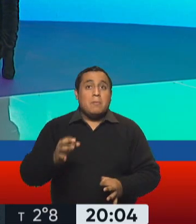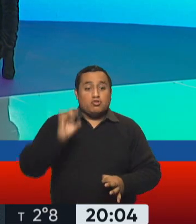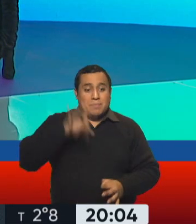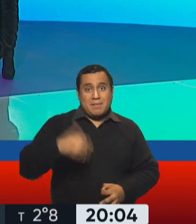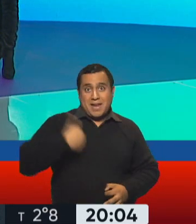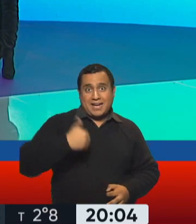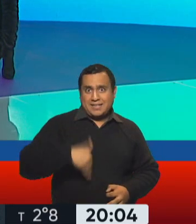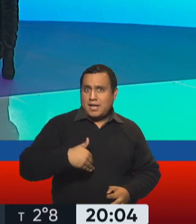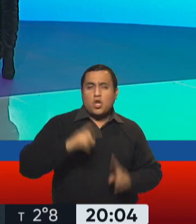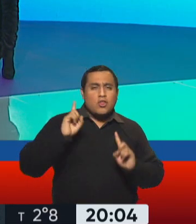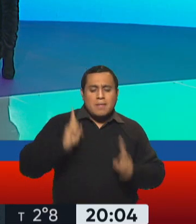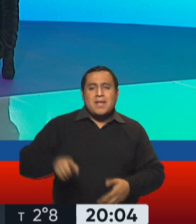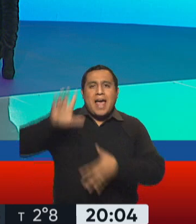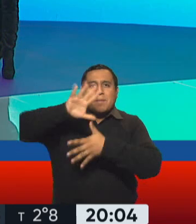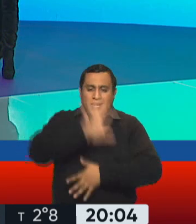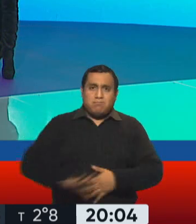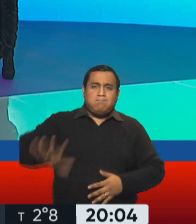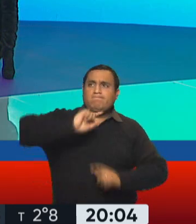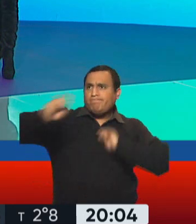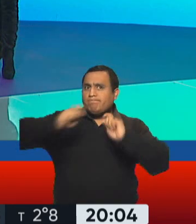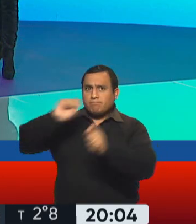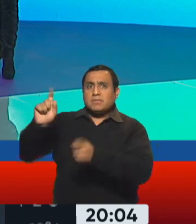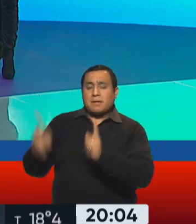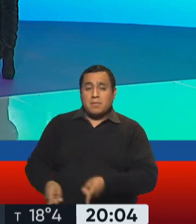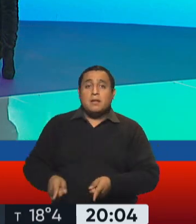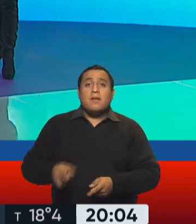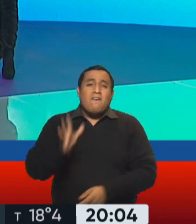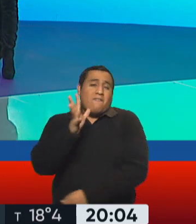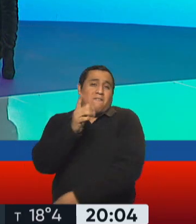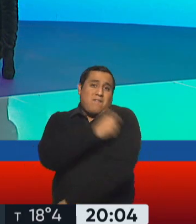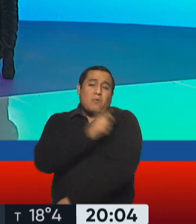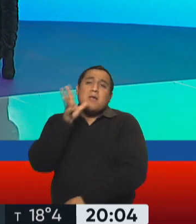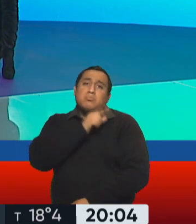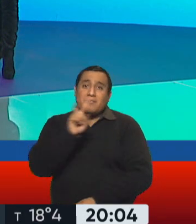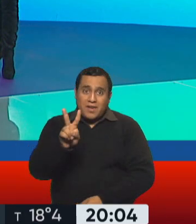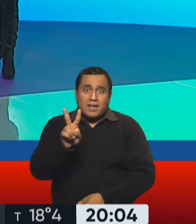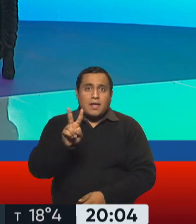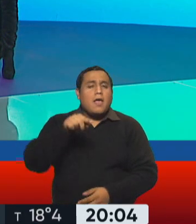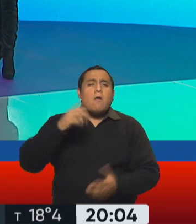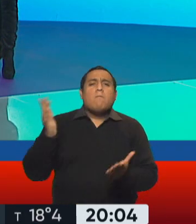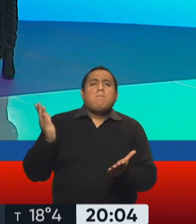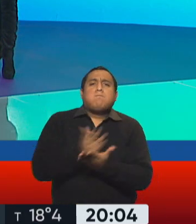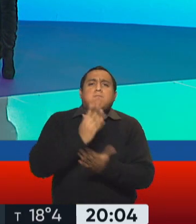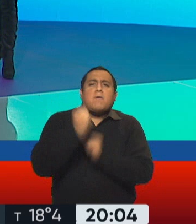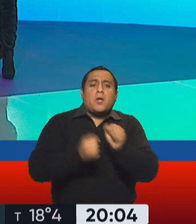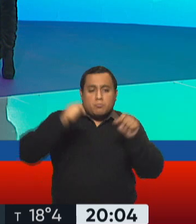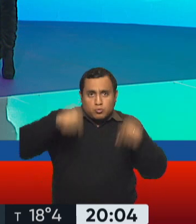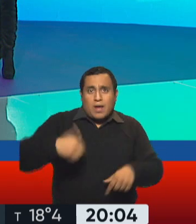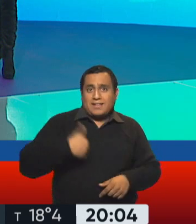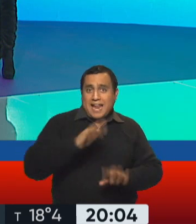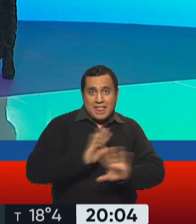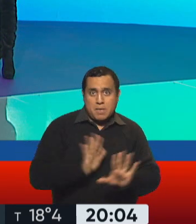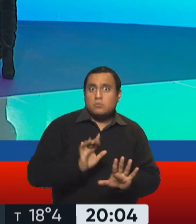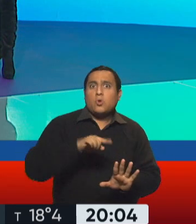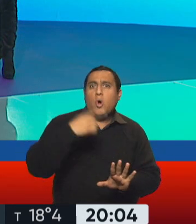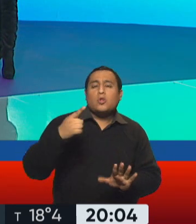también para el resto de la región, porque recordemos que esta dosis de Sputnik B se va a fabricar no solamente para nuestro territorio, sino también para el